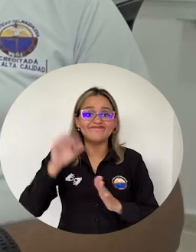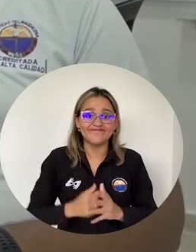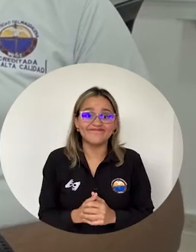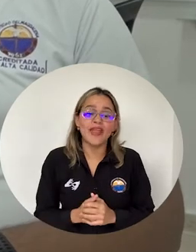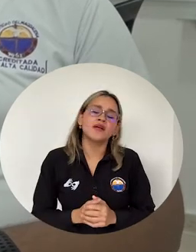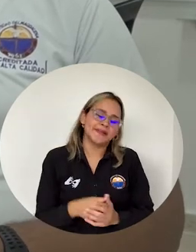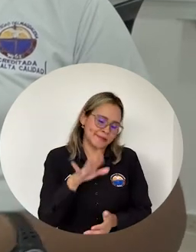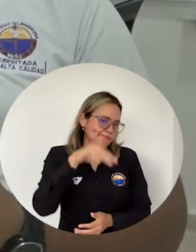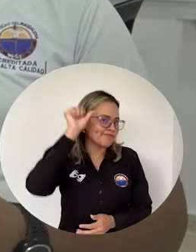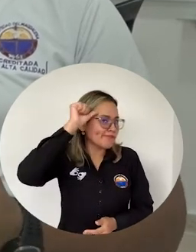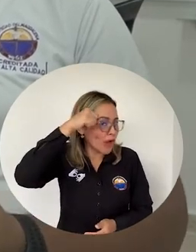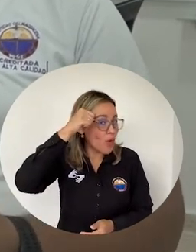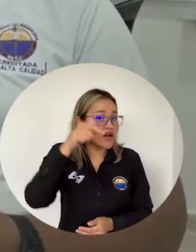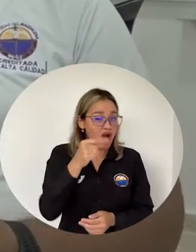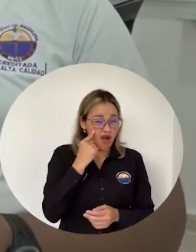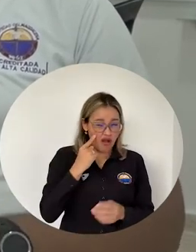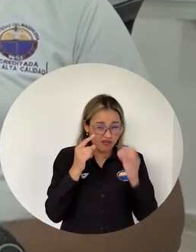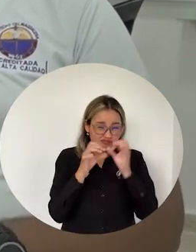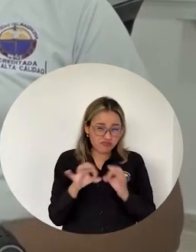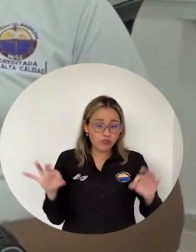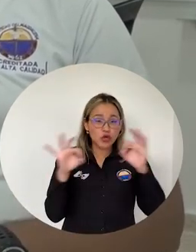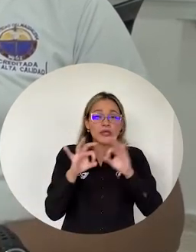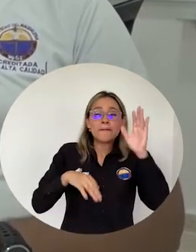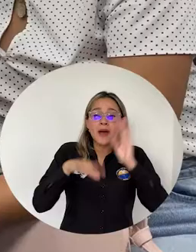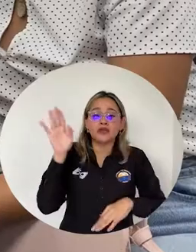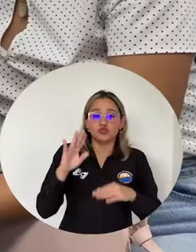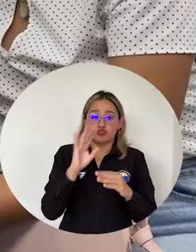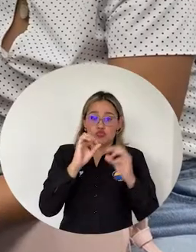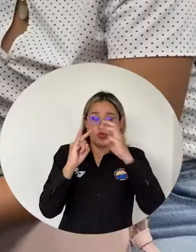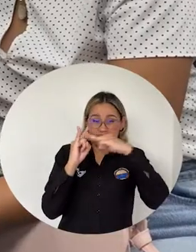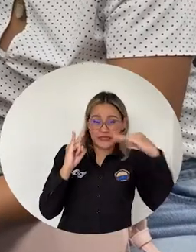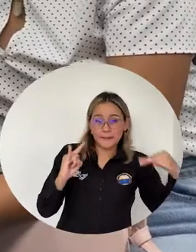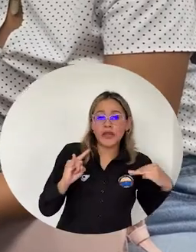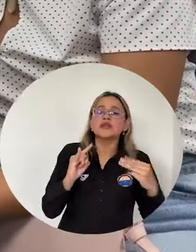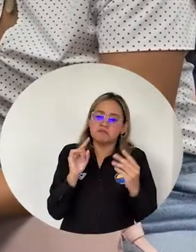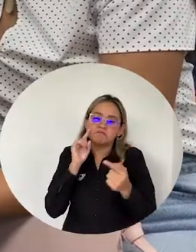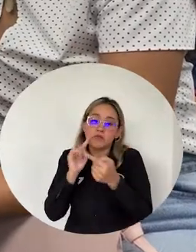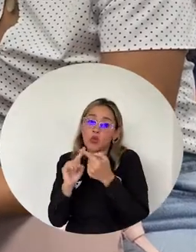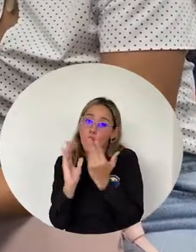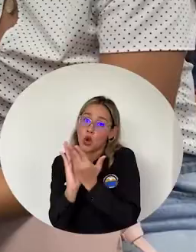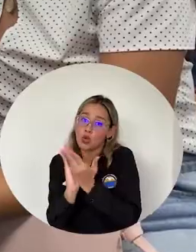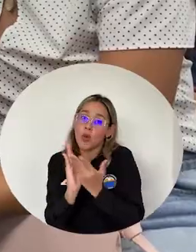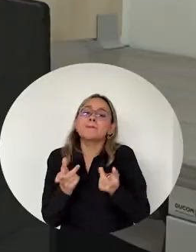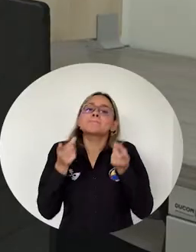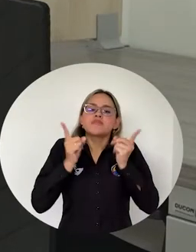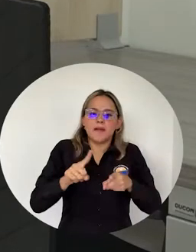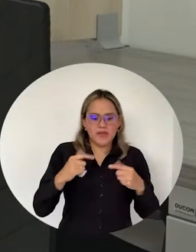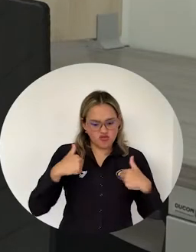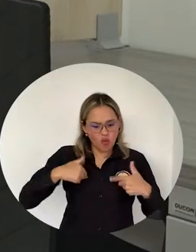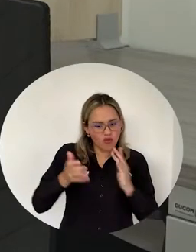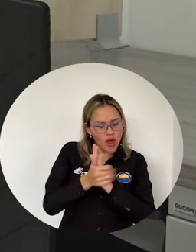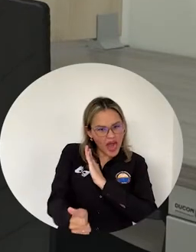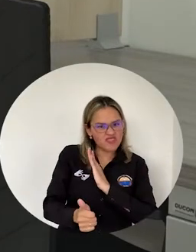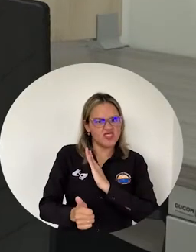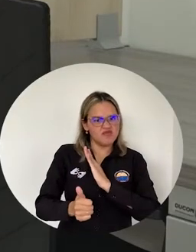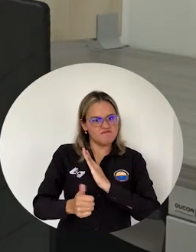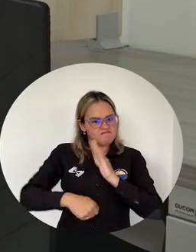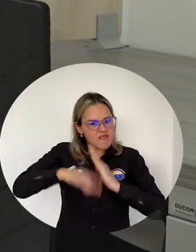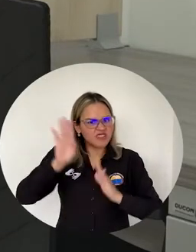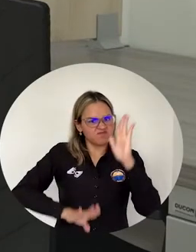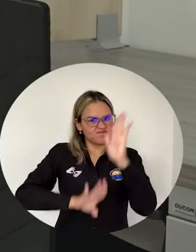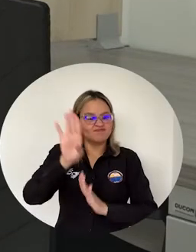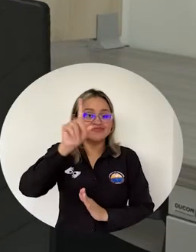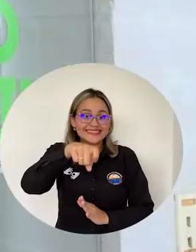Y recuerden que la universidad no solamente es el estudio También tenemos que desarrollar todas nuestras habilidades Es bastante gratificante